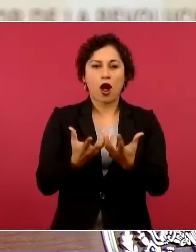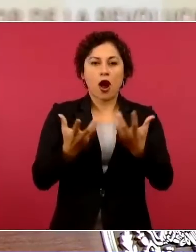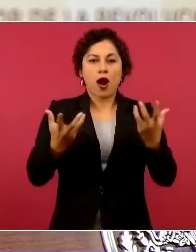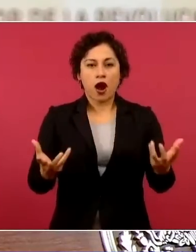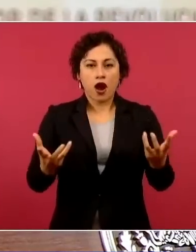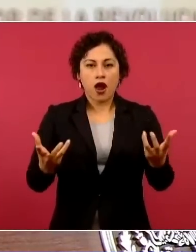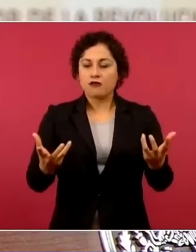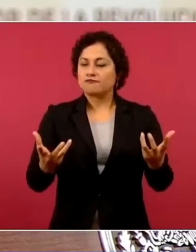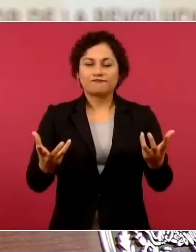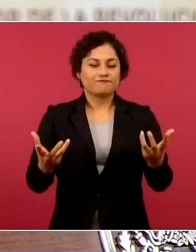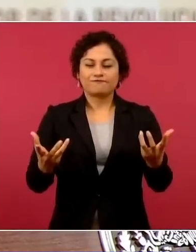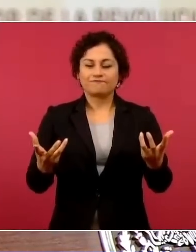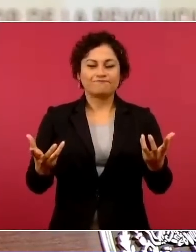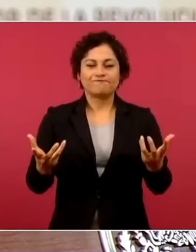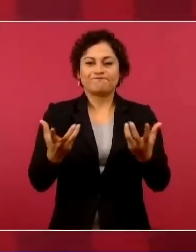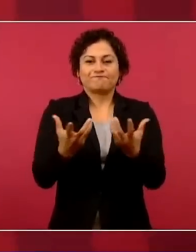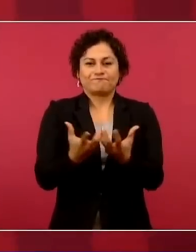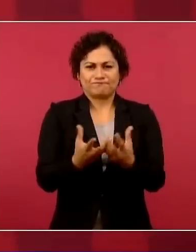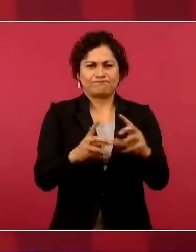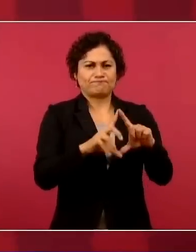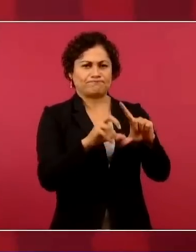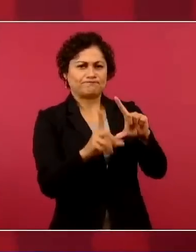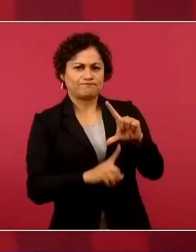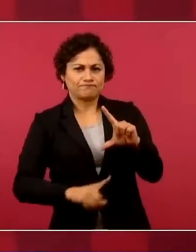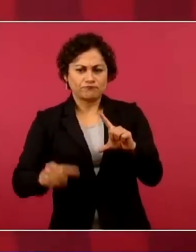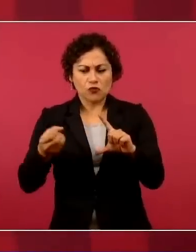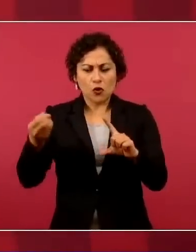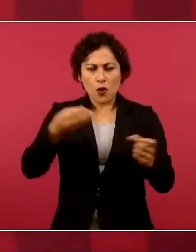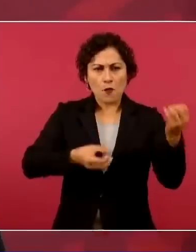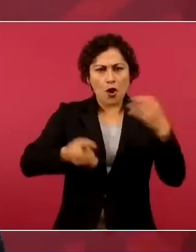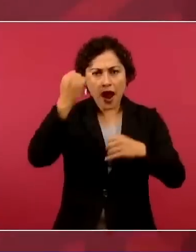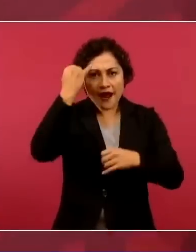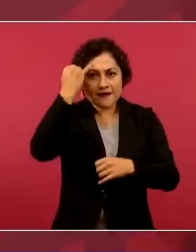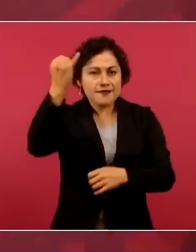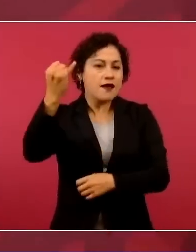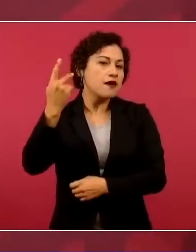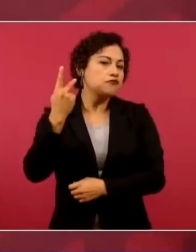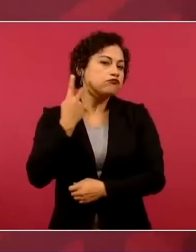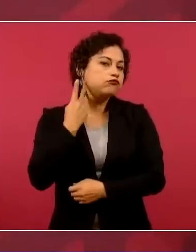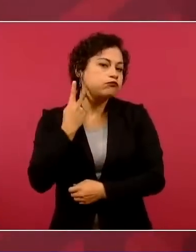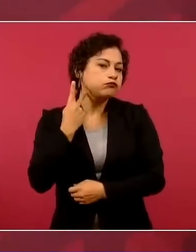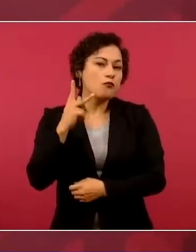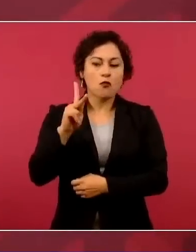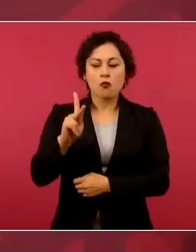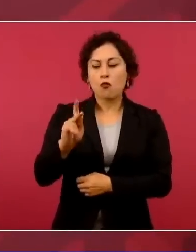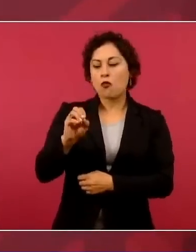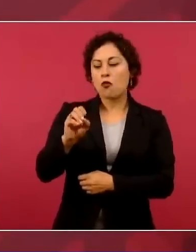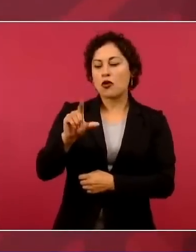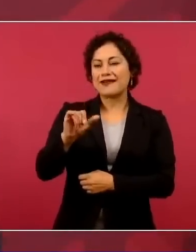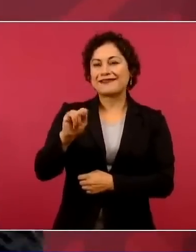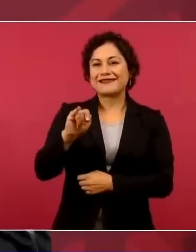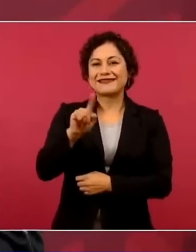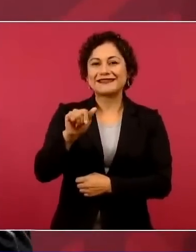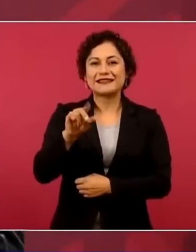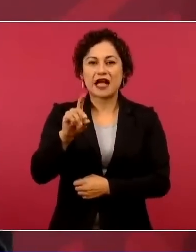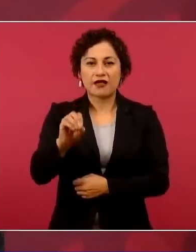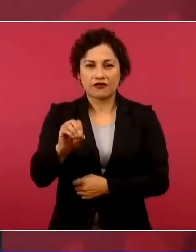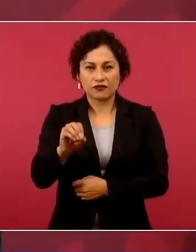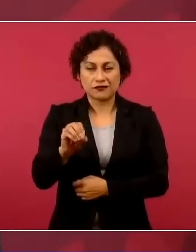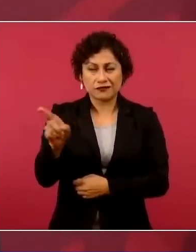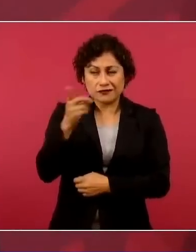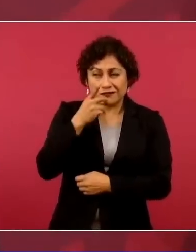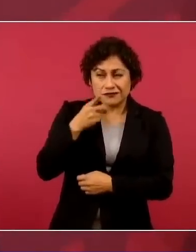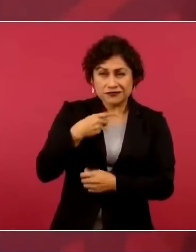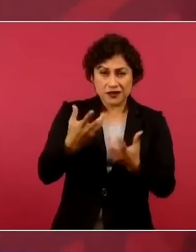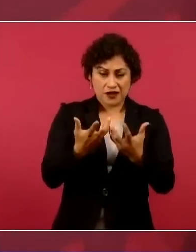que es distinto, polarizado ni siquiera en lo cuantitativo,